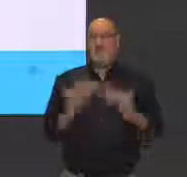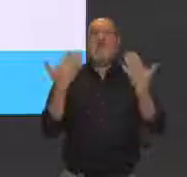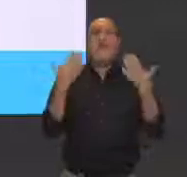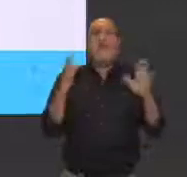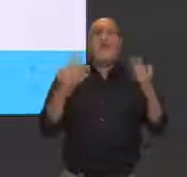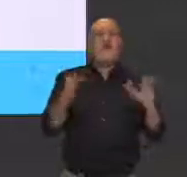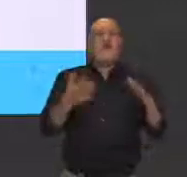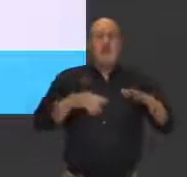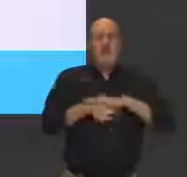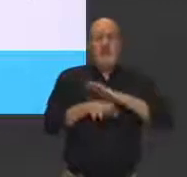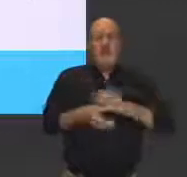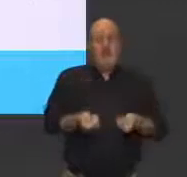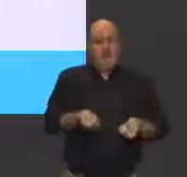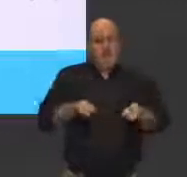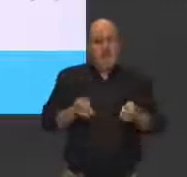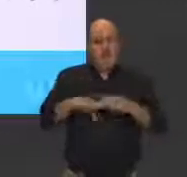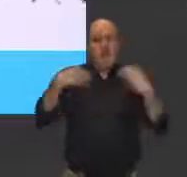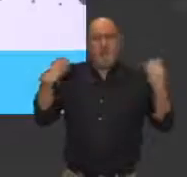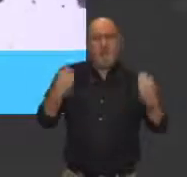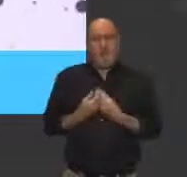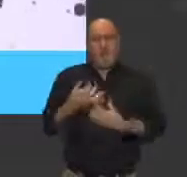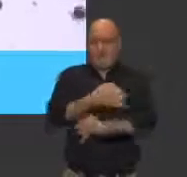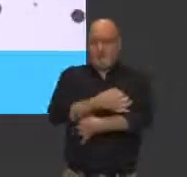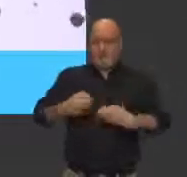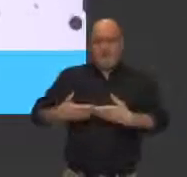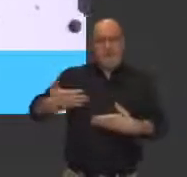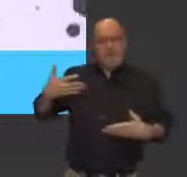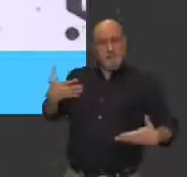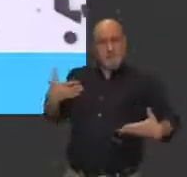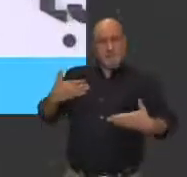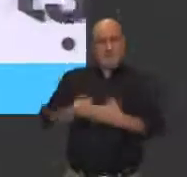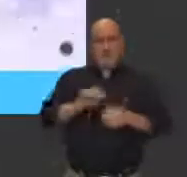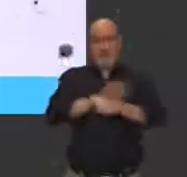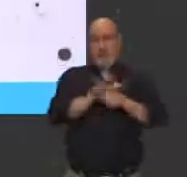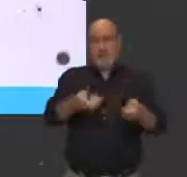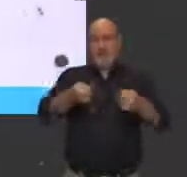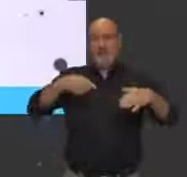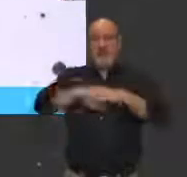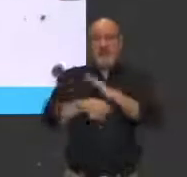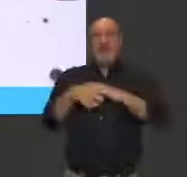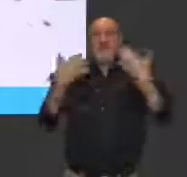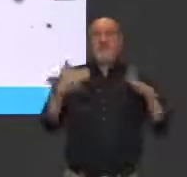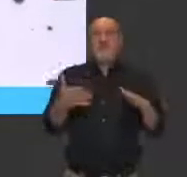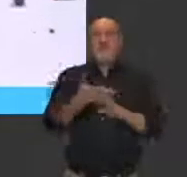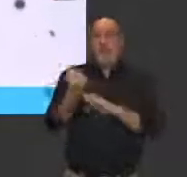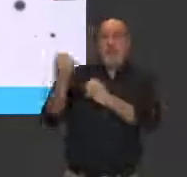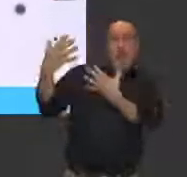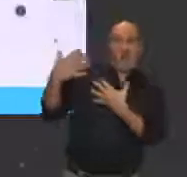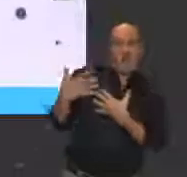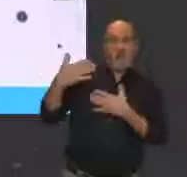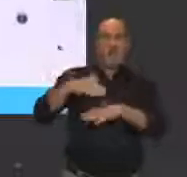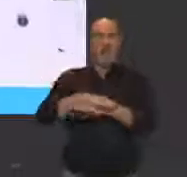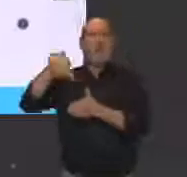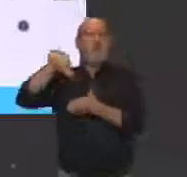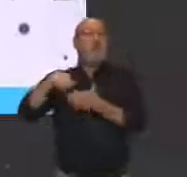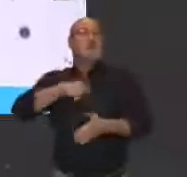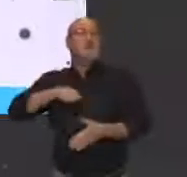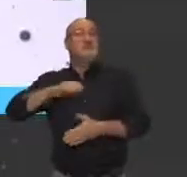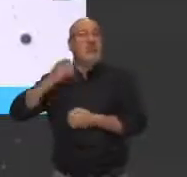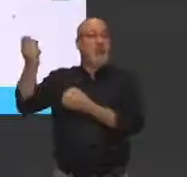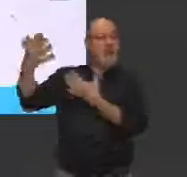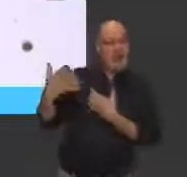Hemos gestionado correctamente la pandemia, a pesar del abandono a que nos ha sometido el Gobierno de España.